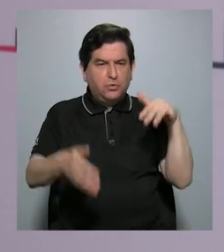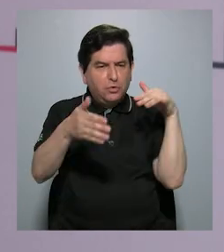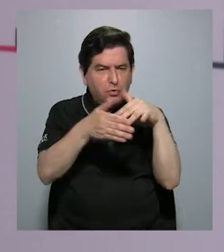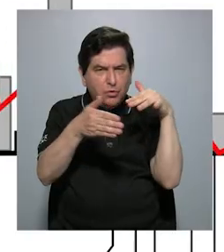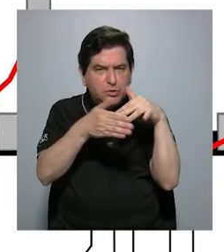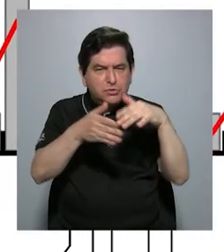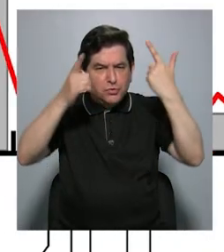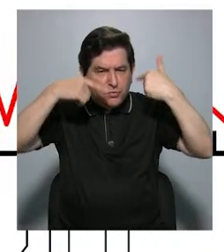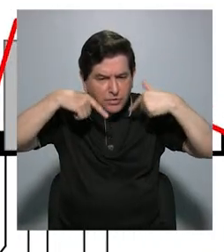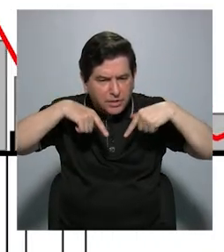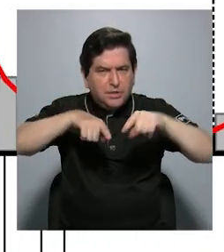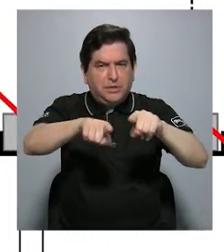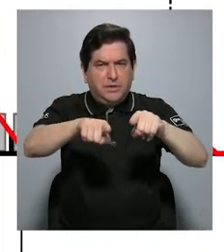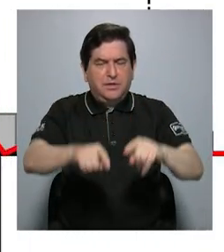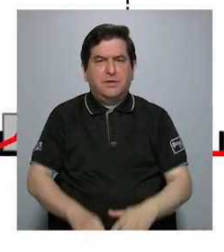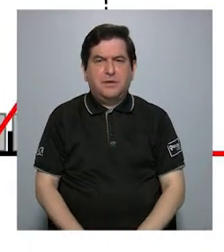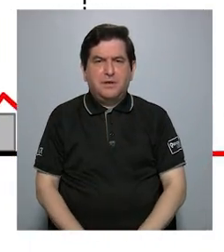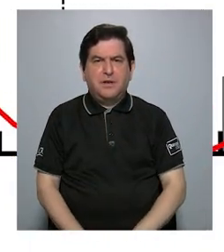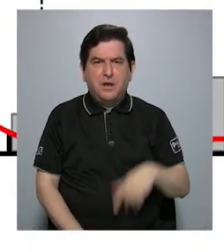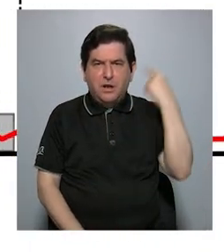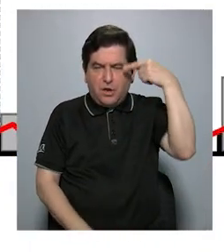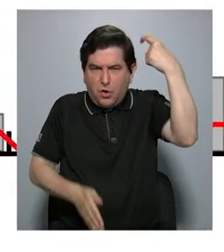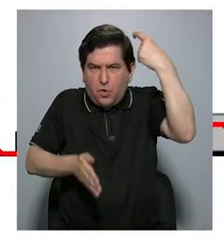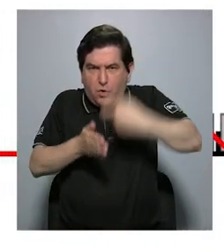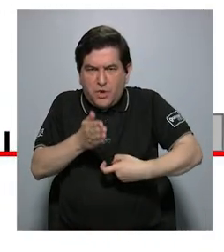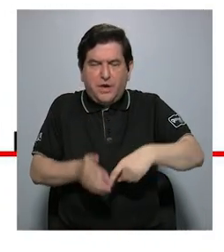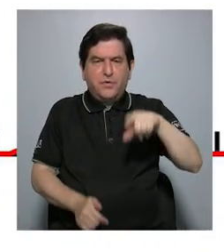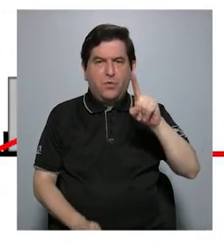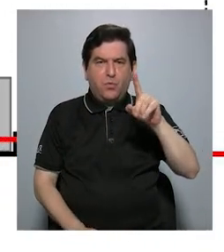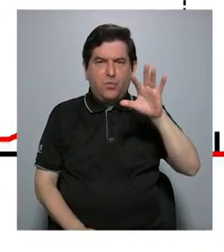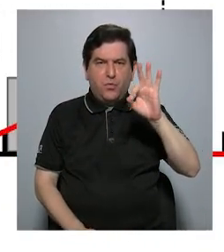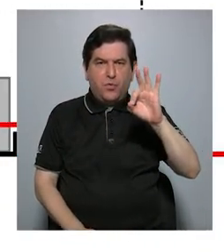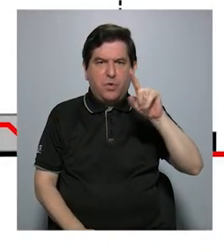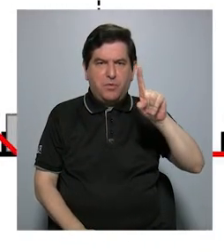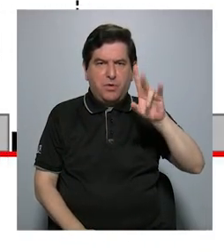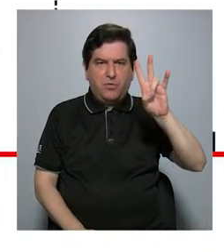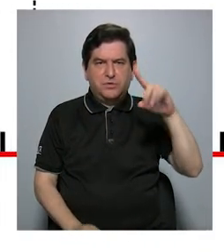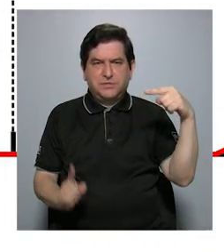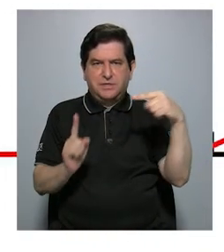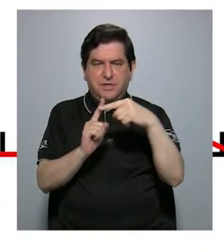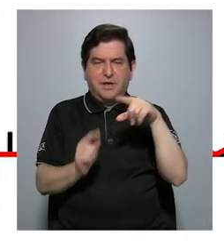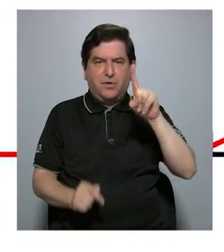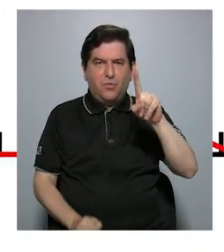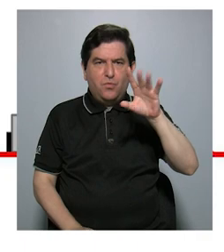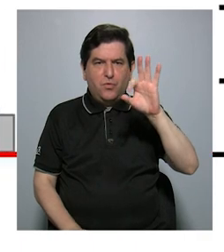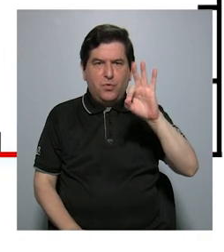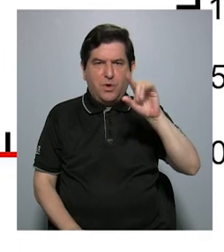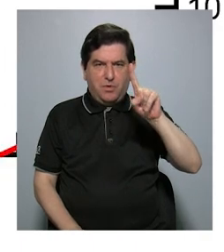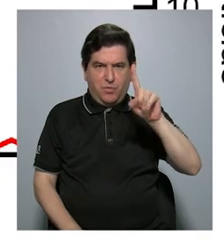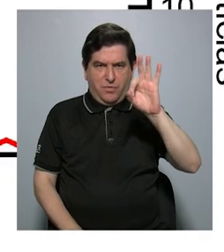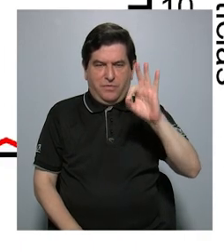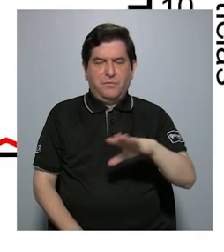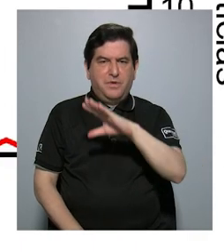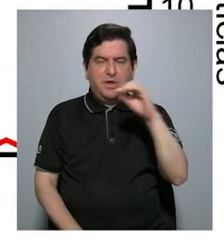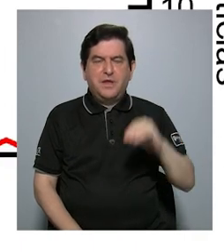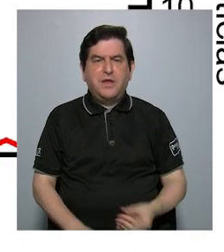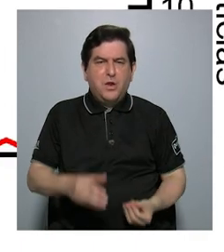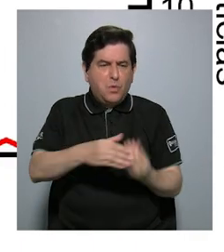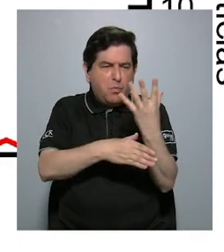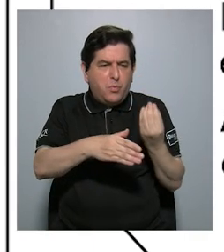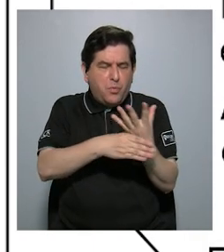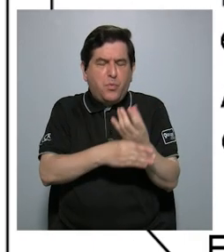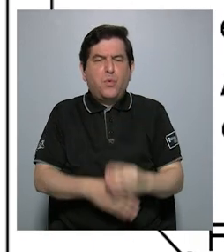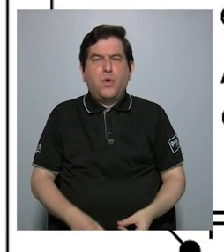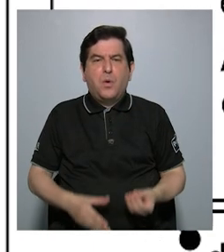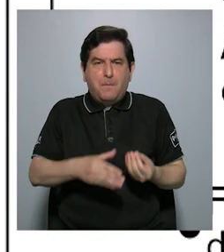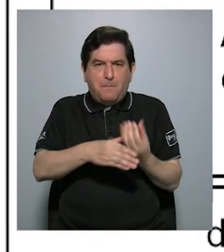este paralelismo que hubo entre la dictadura de 1917 a 1919 y las erupciones del